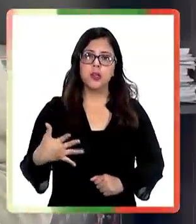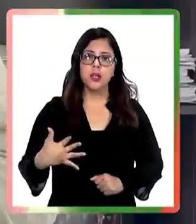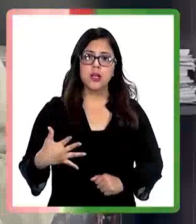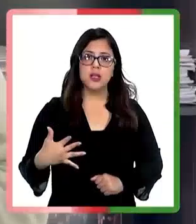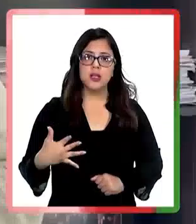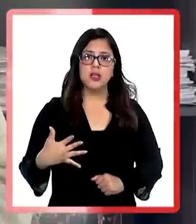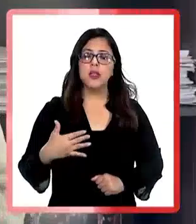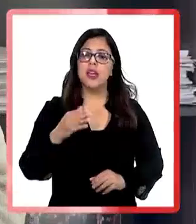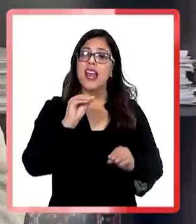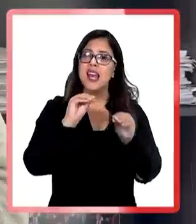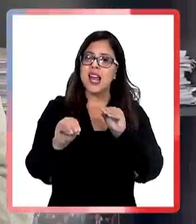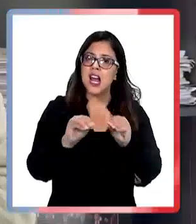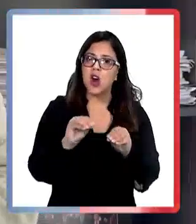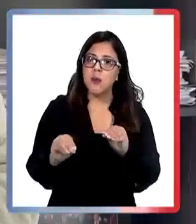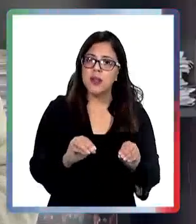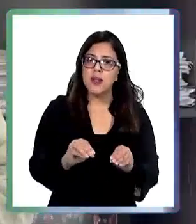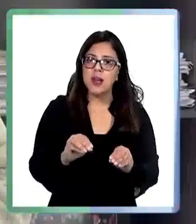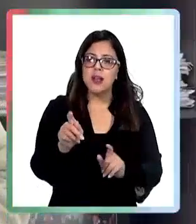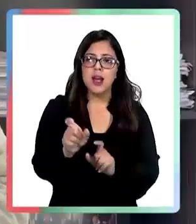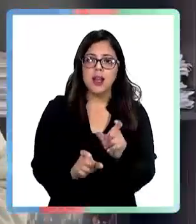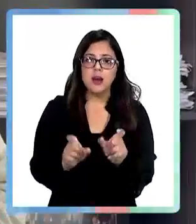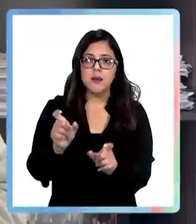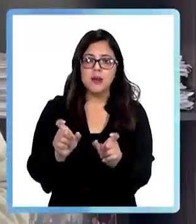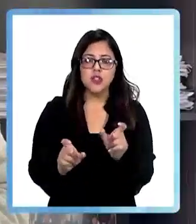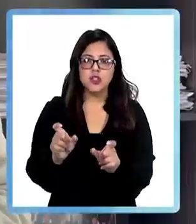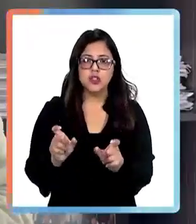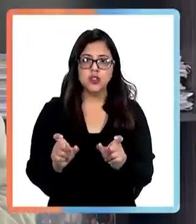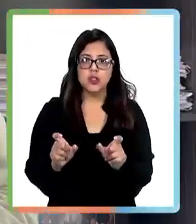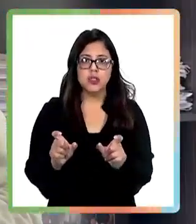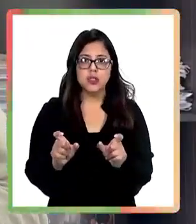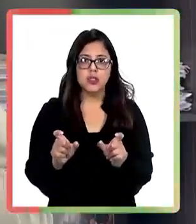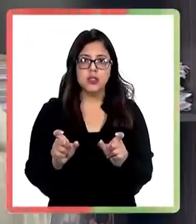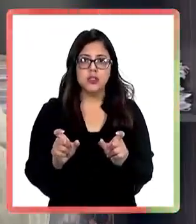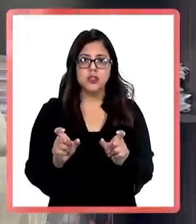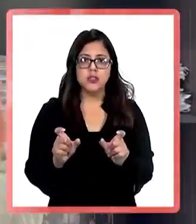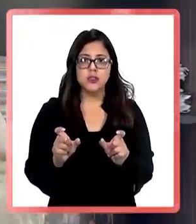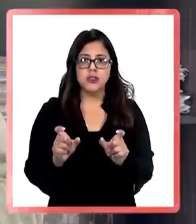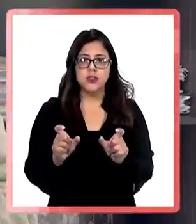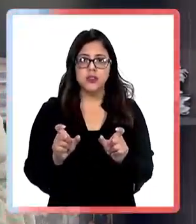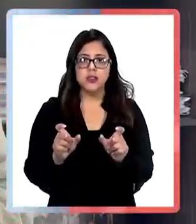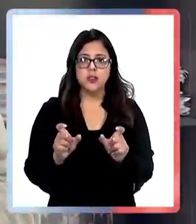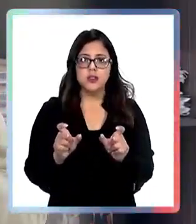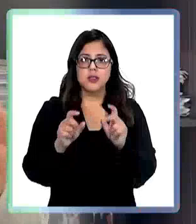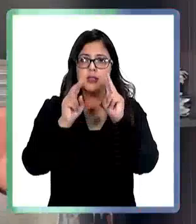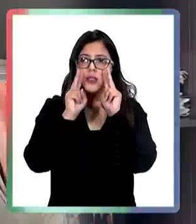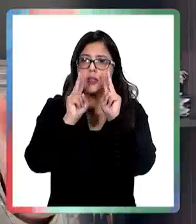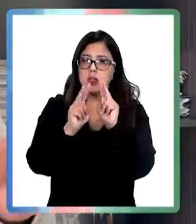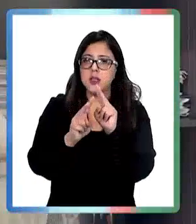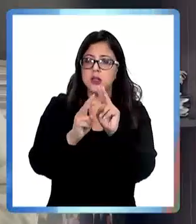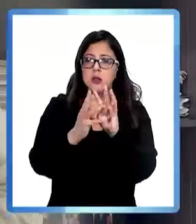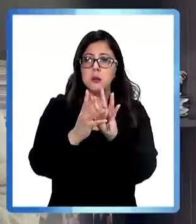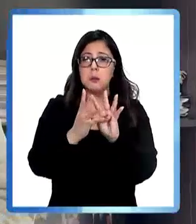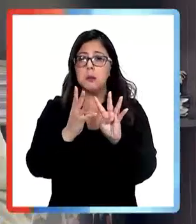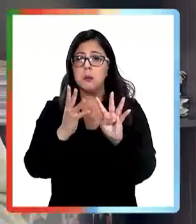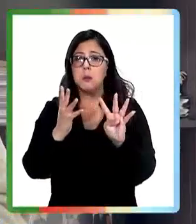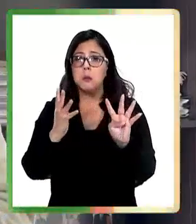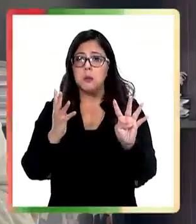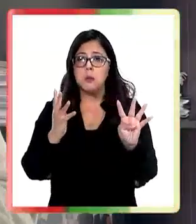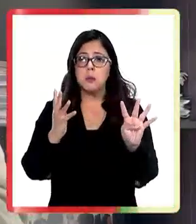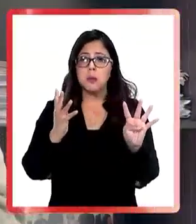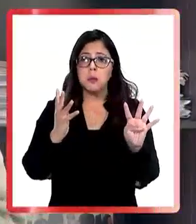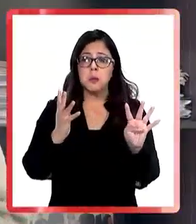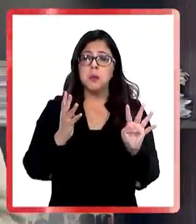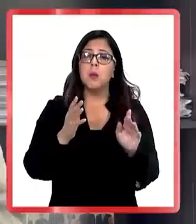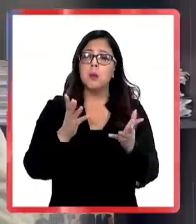recomendar a aquellas personas que habiendo demasiada aglomeración como en algunos elementos de locomoción,